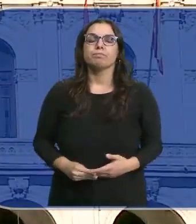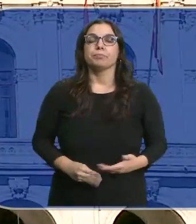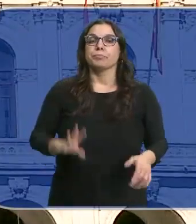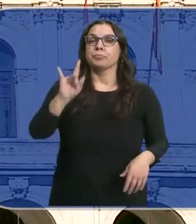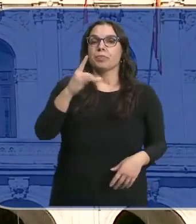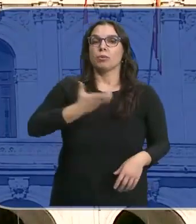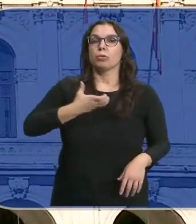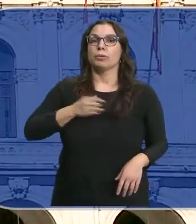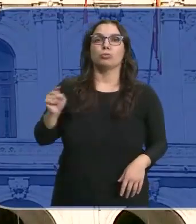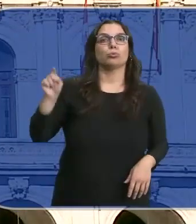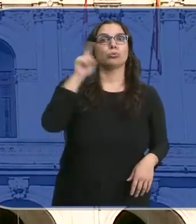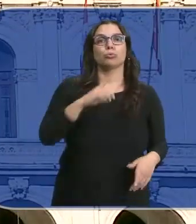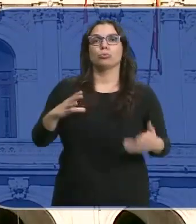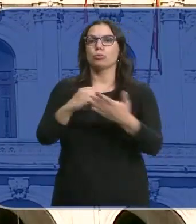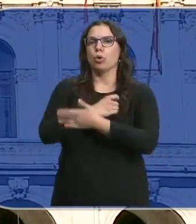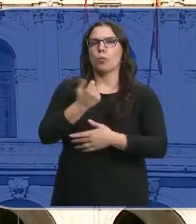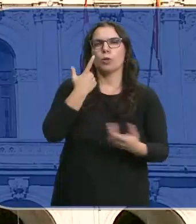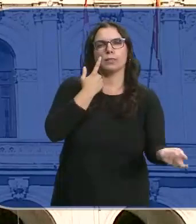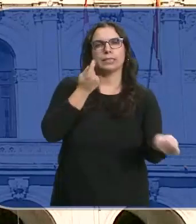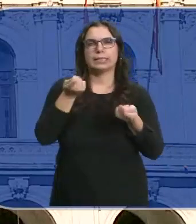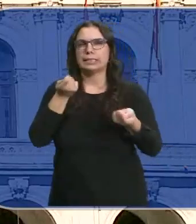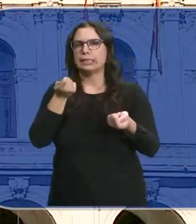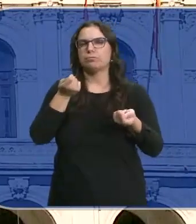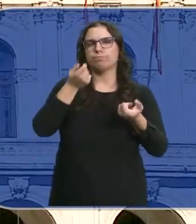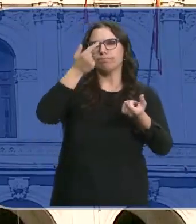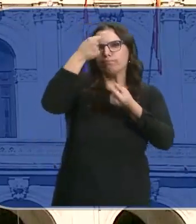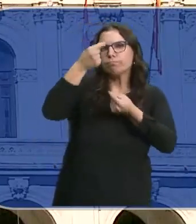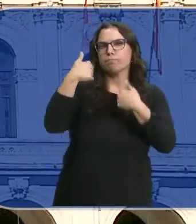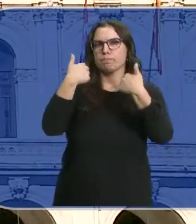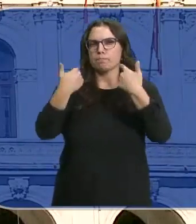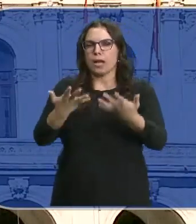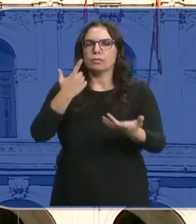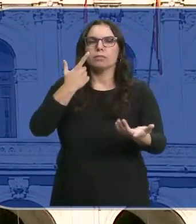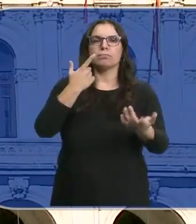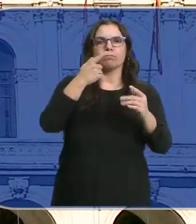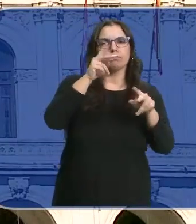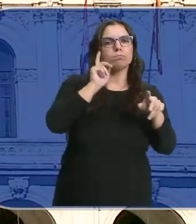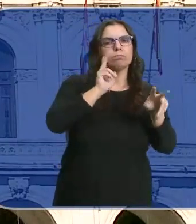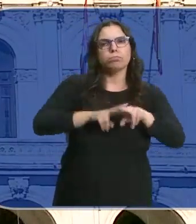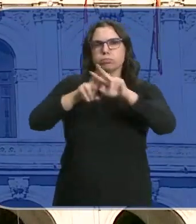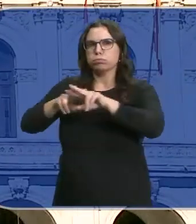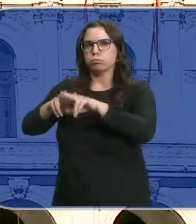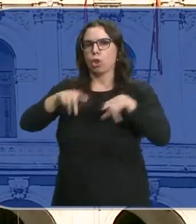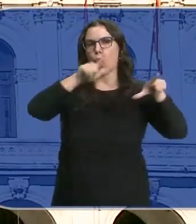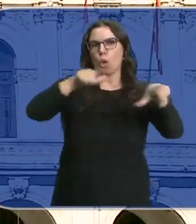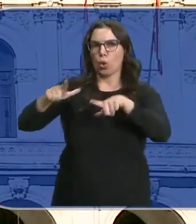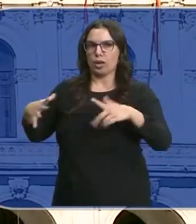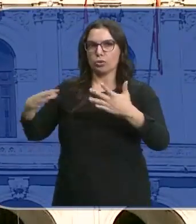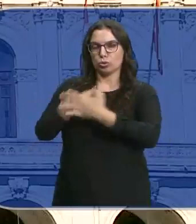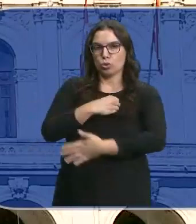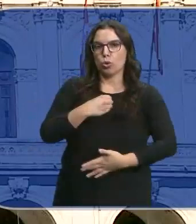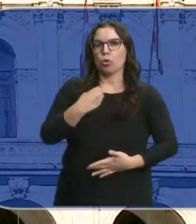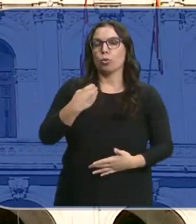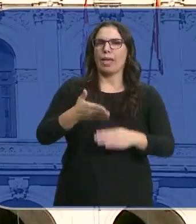Sí, todos los ayuntamientos han extremado el celo para que se cumplan esos controles y para hacer esos controles en los distintos locales. Controles que, por cierto,